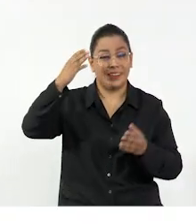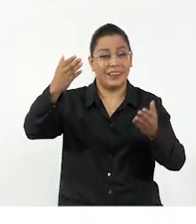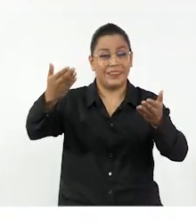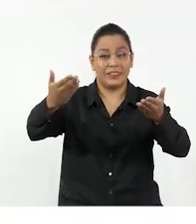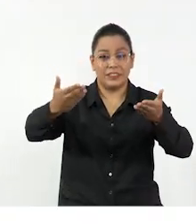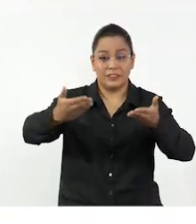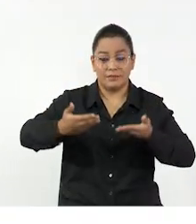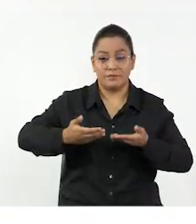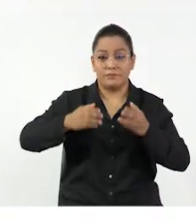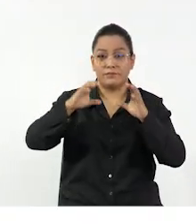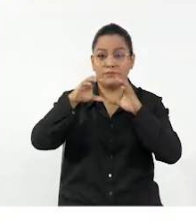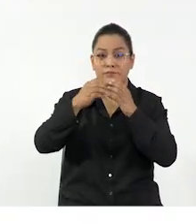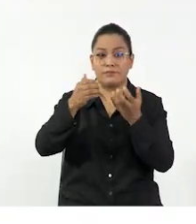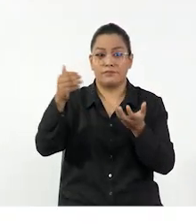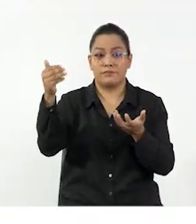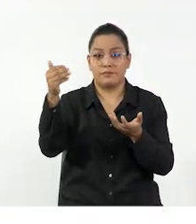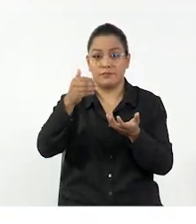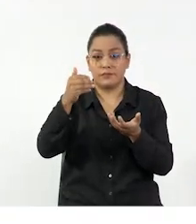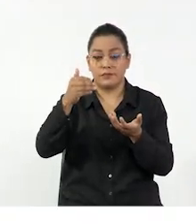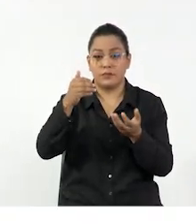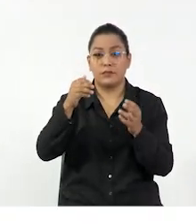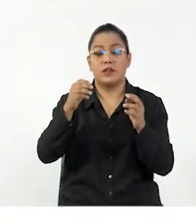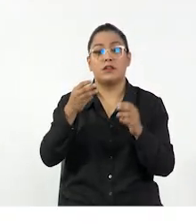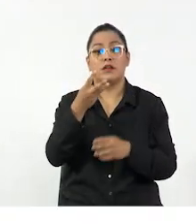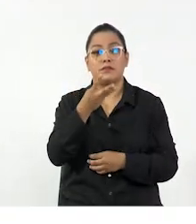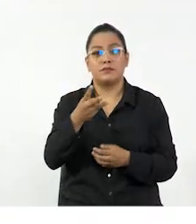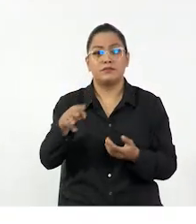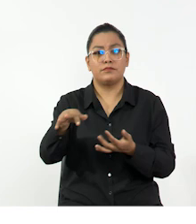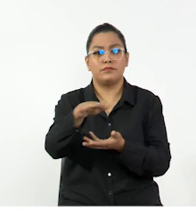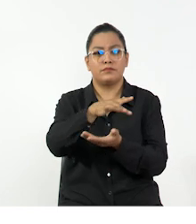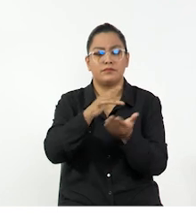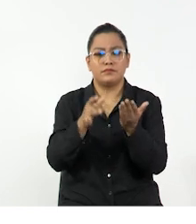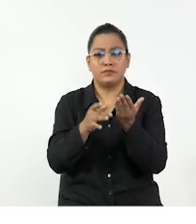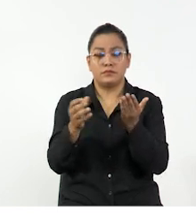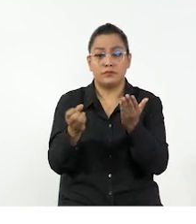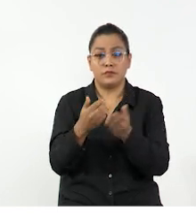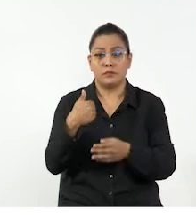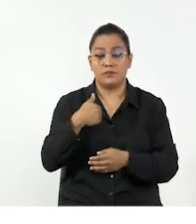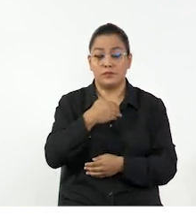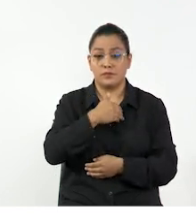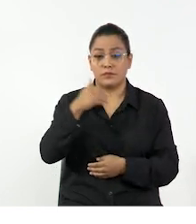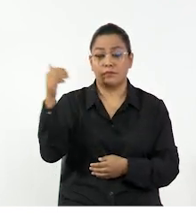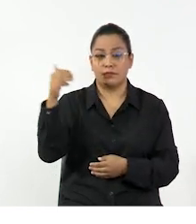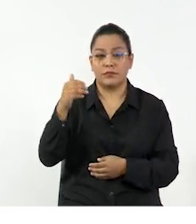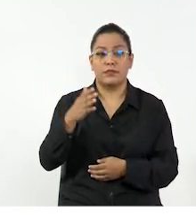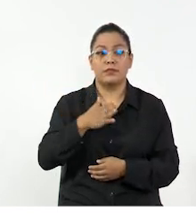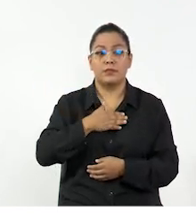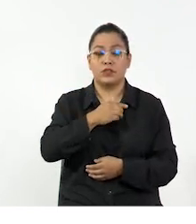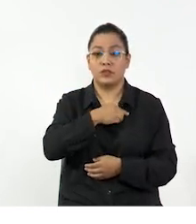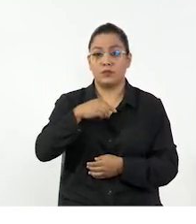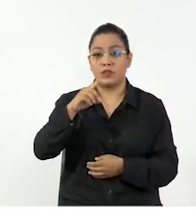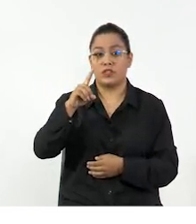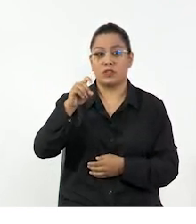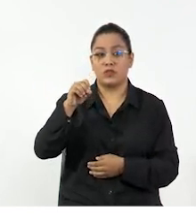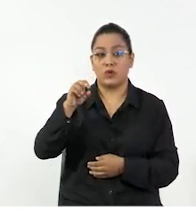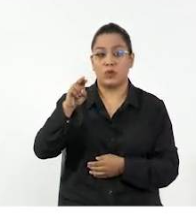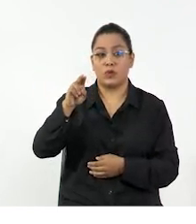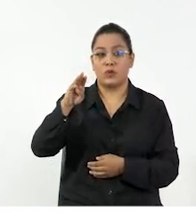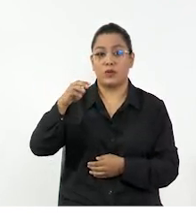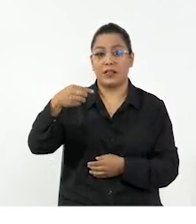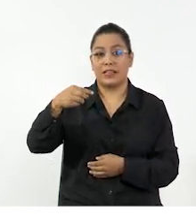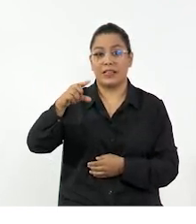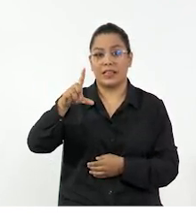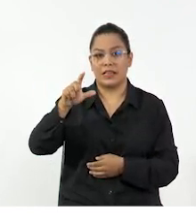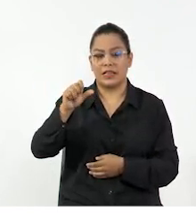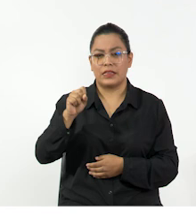Hola, bienvenidos a los webinarios de formación de la asignatura Ciencia Educativa del Ministerio de Educación. Mi nombre es